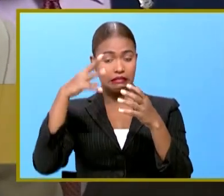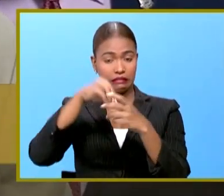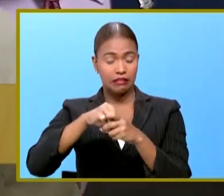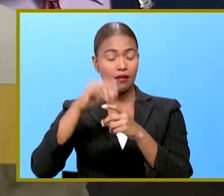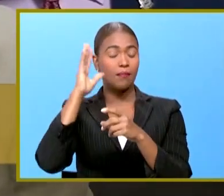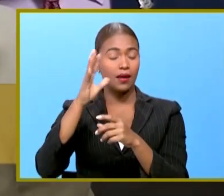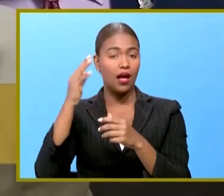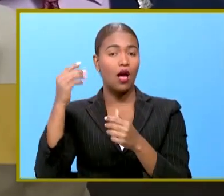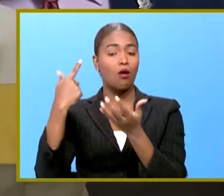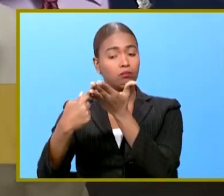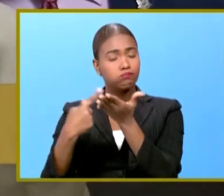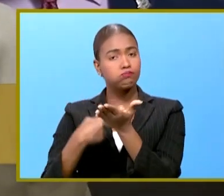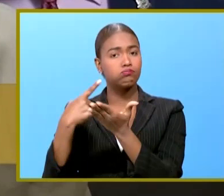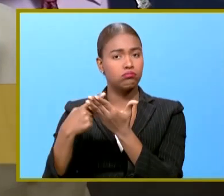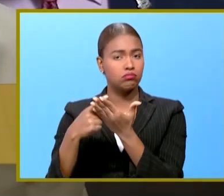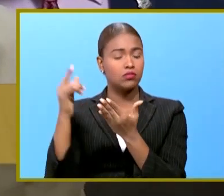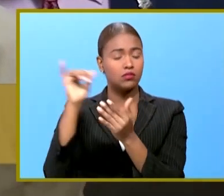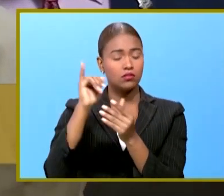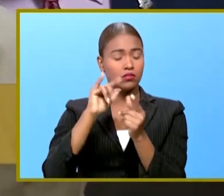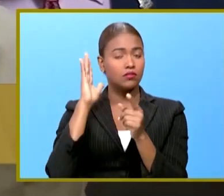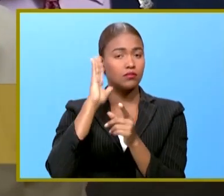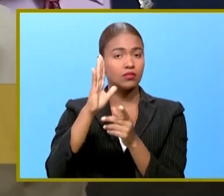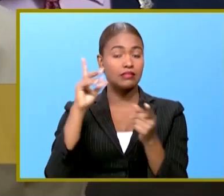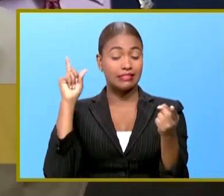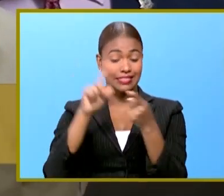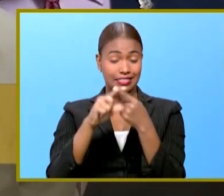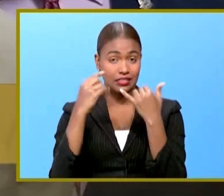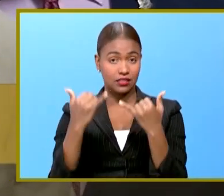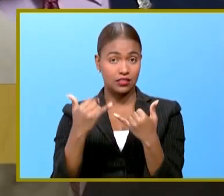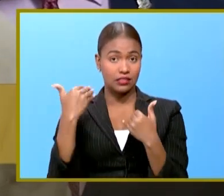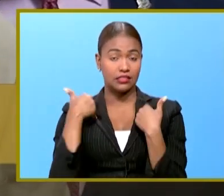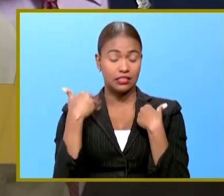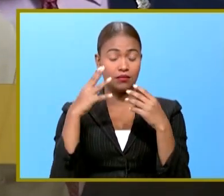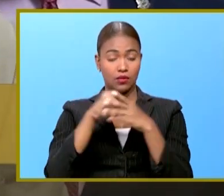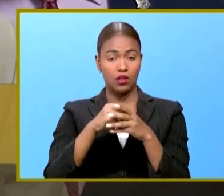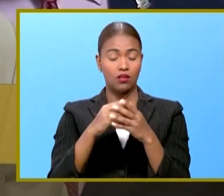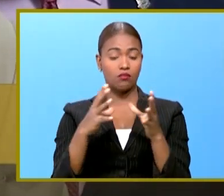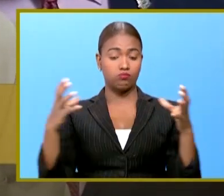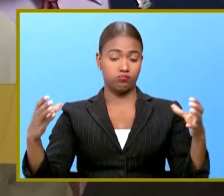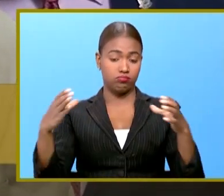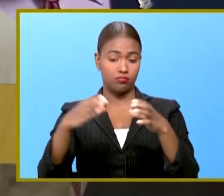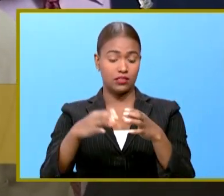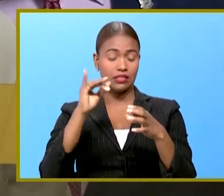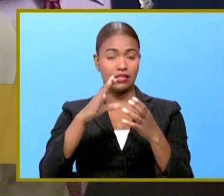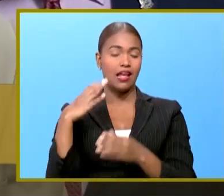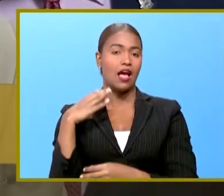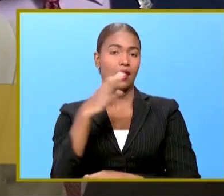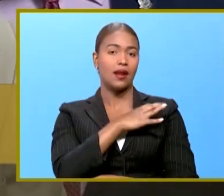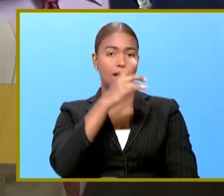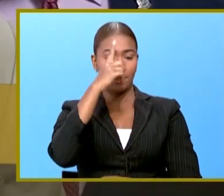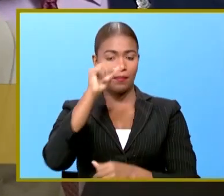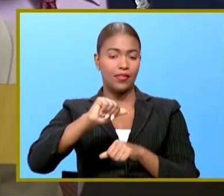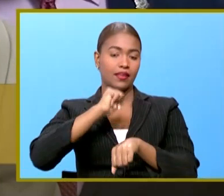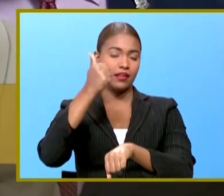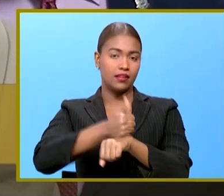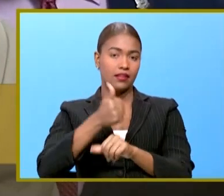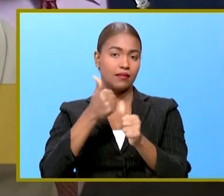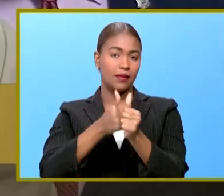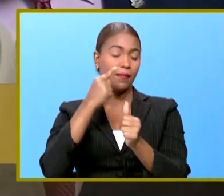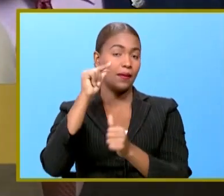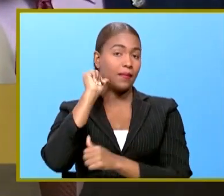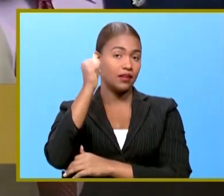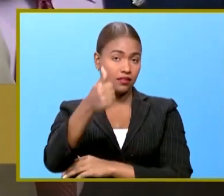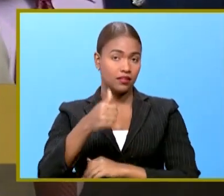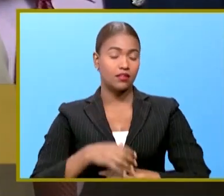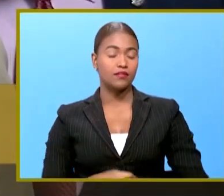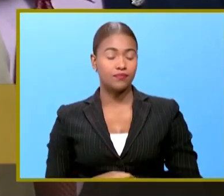de otras serán discutidas y hasta el día de hoy tenemos un consenso en la Cámara para que sean aprobadas en el día de mañana vamos